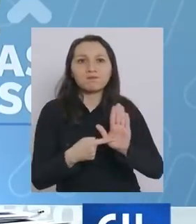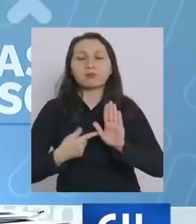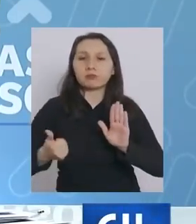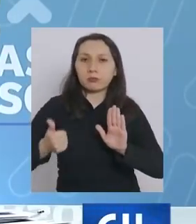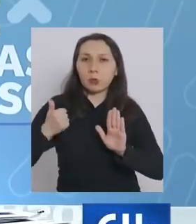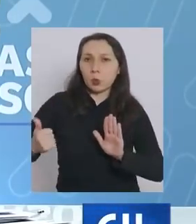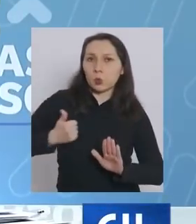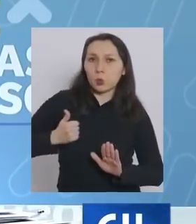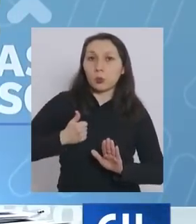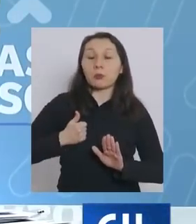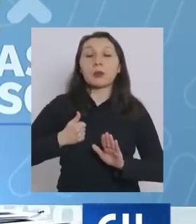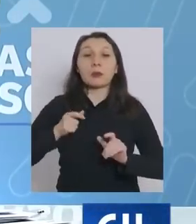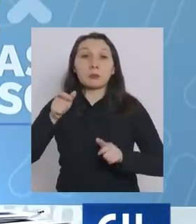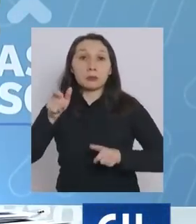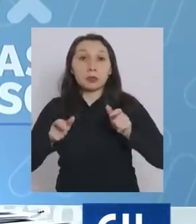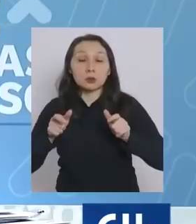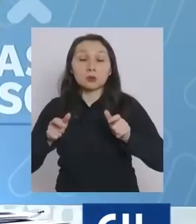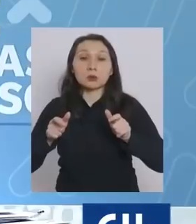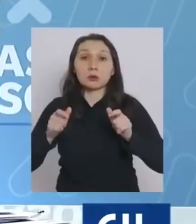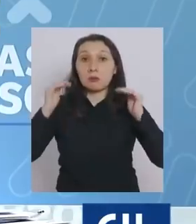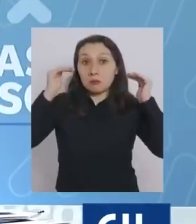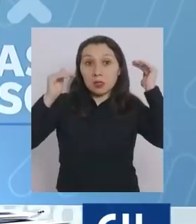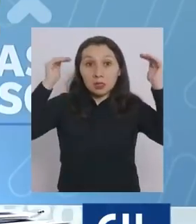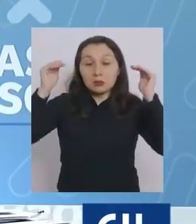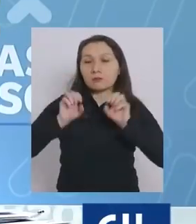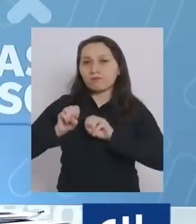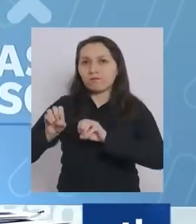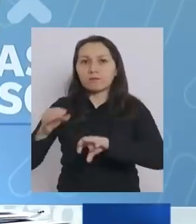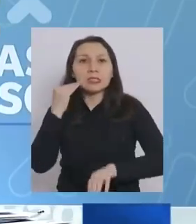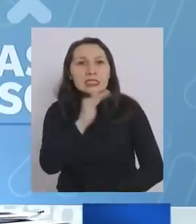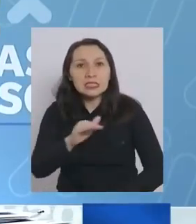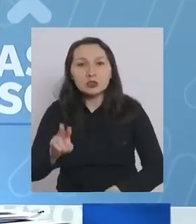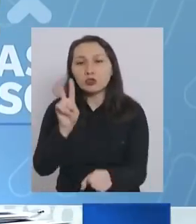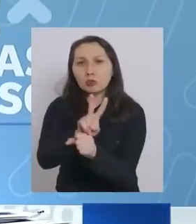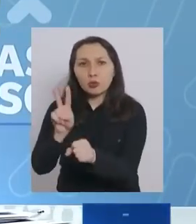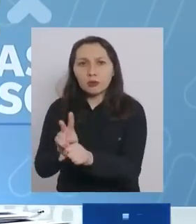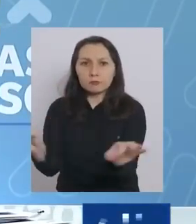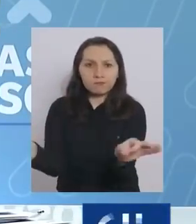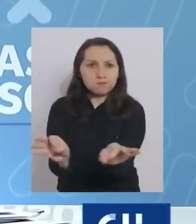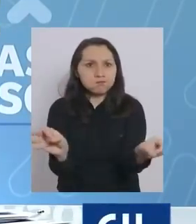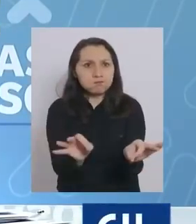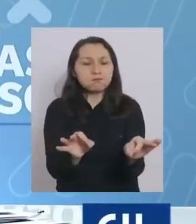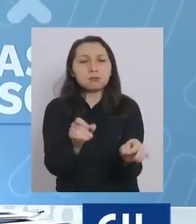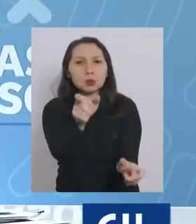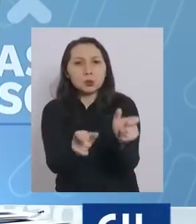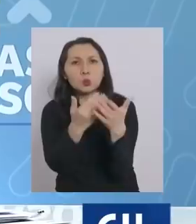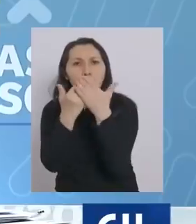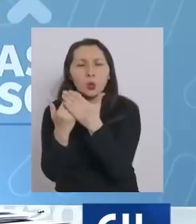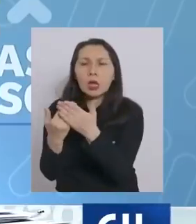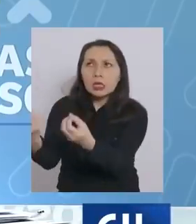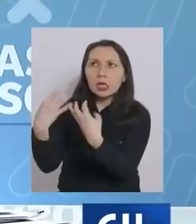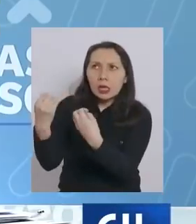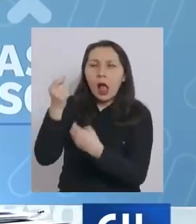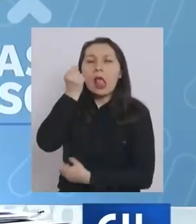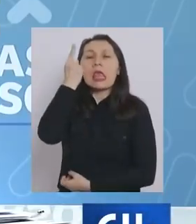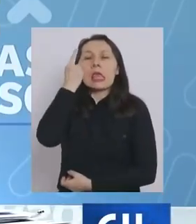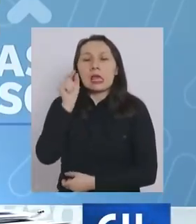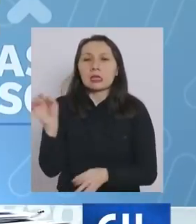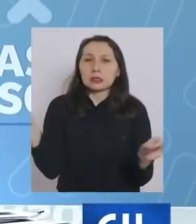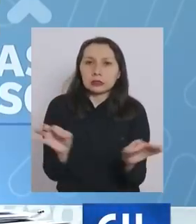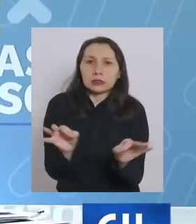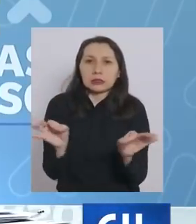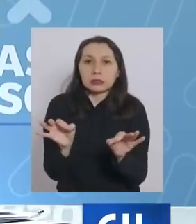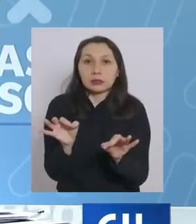que los mayores eduquen a los niños, que los profesores eduquen a los alumnos y sobre todo